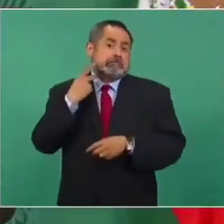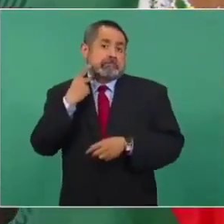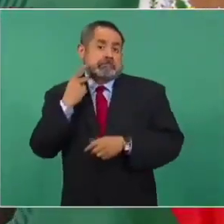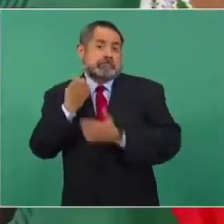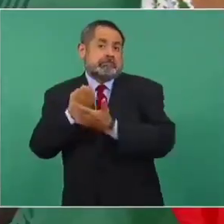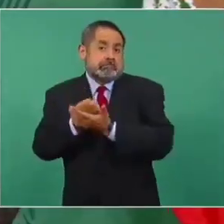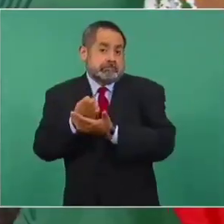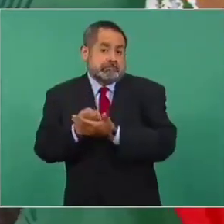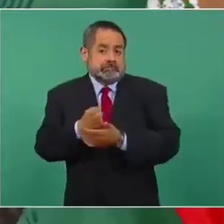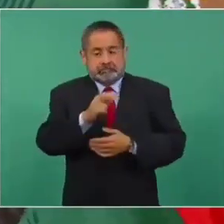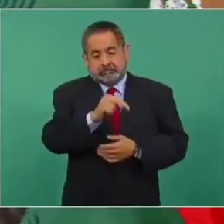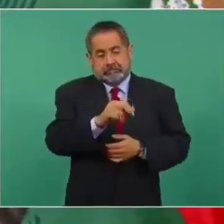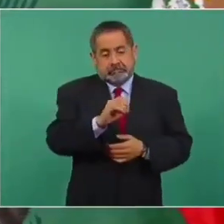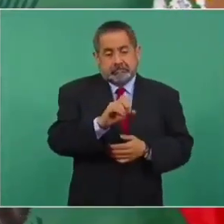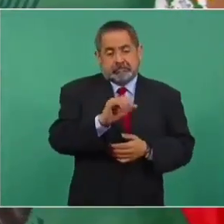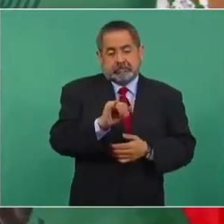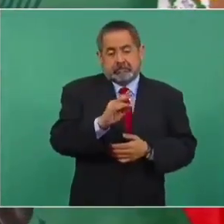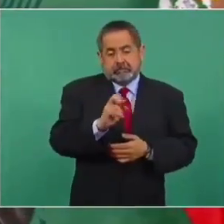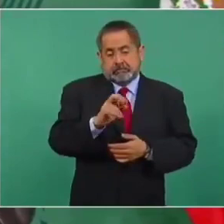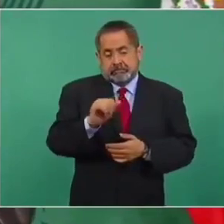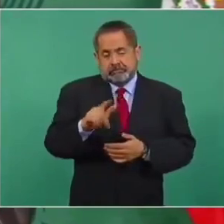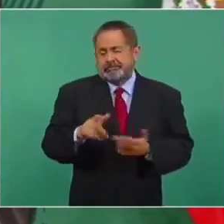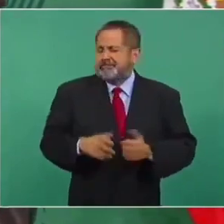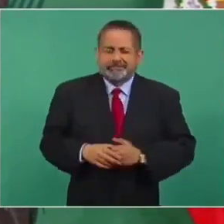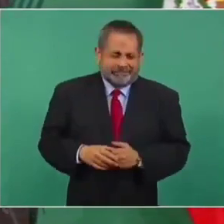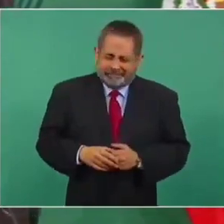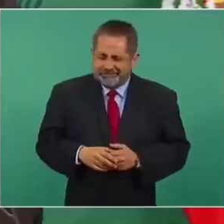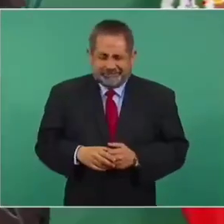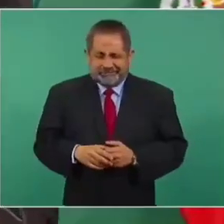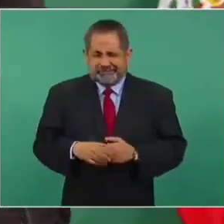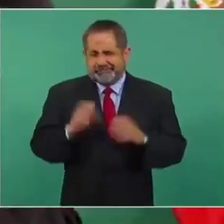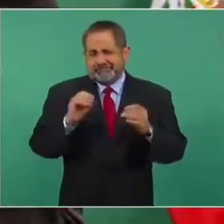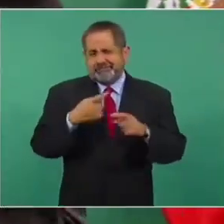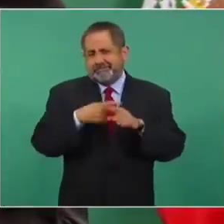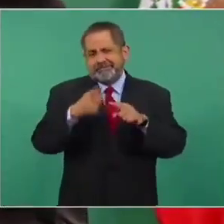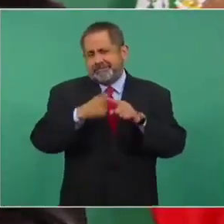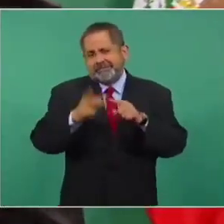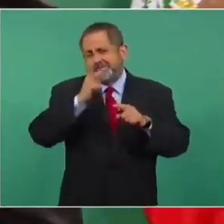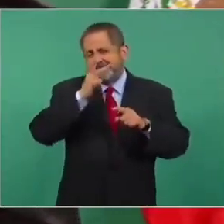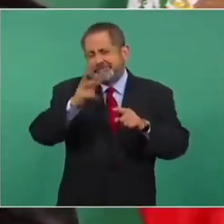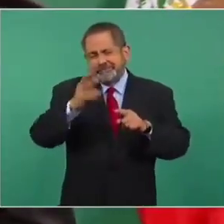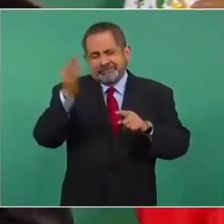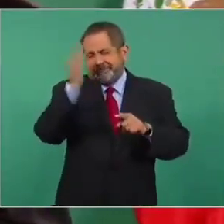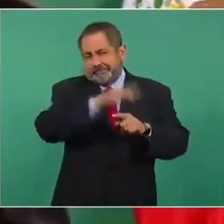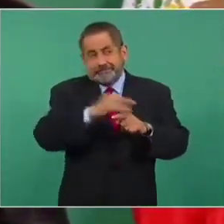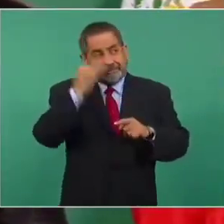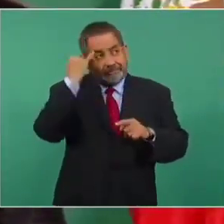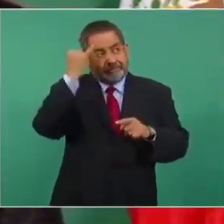o tienen otros eufemismos